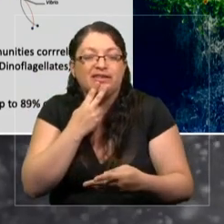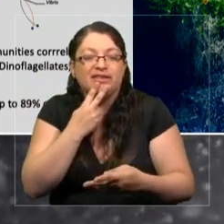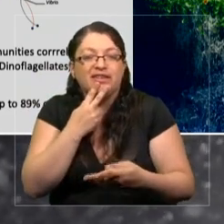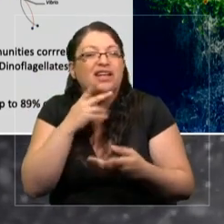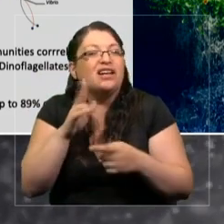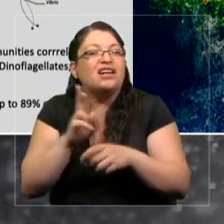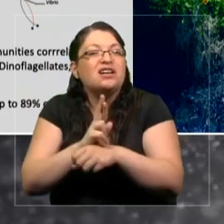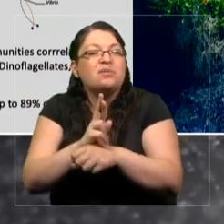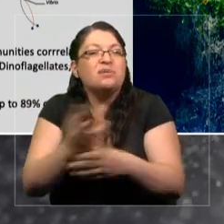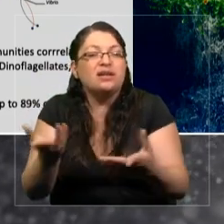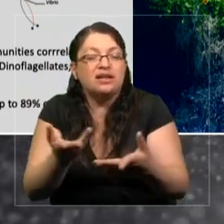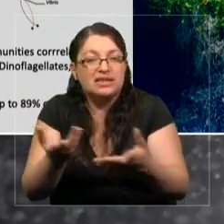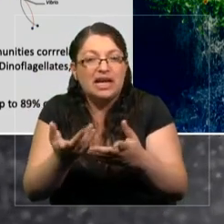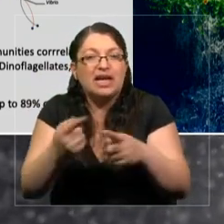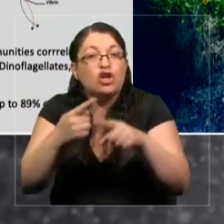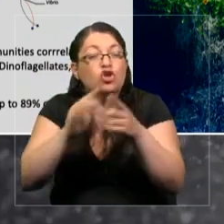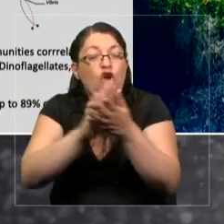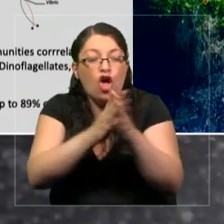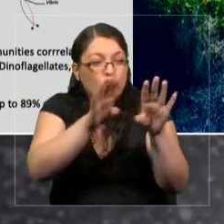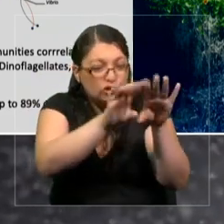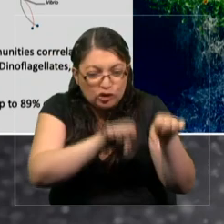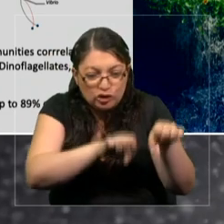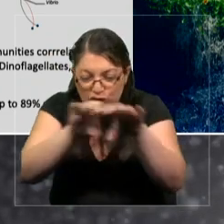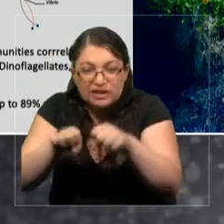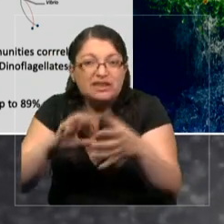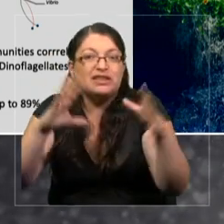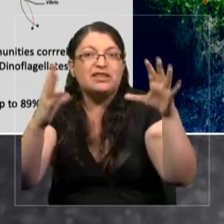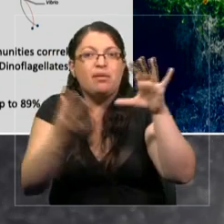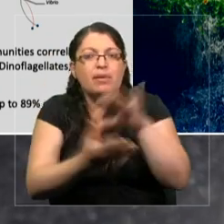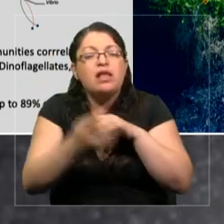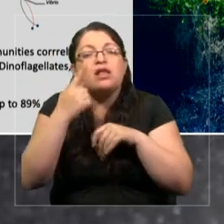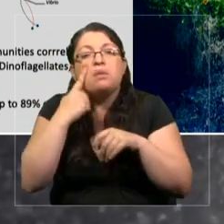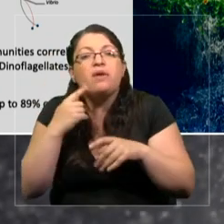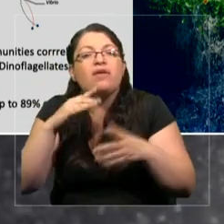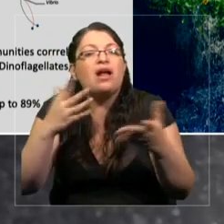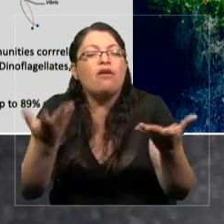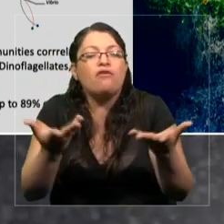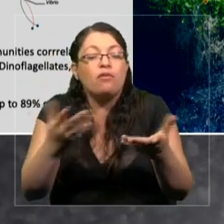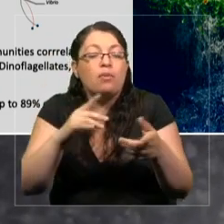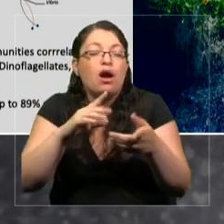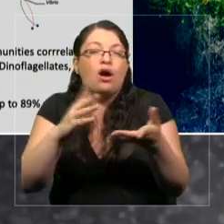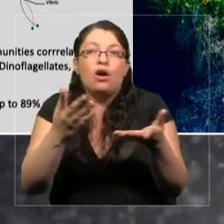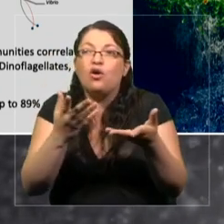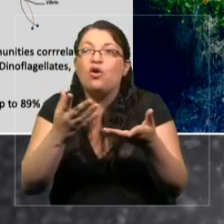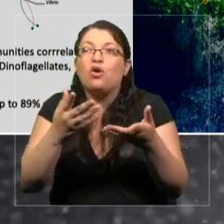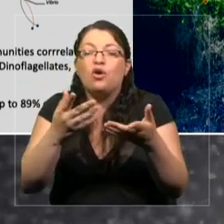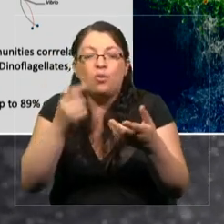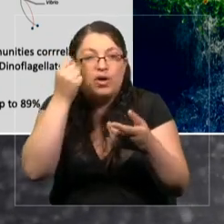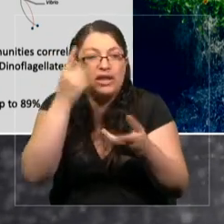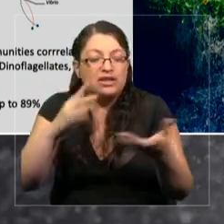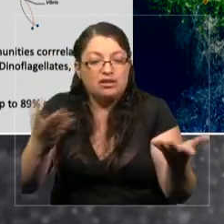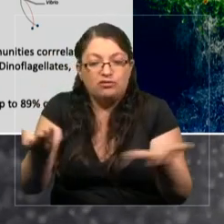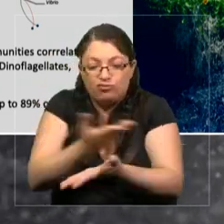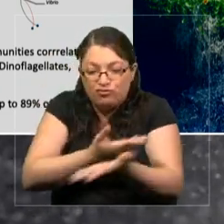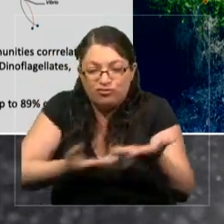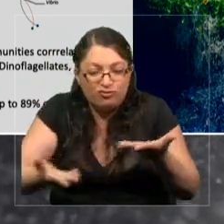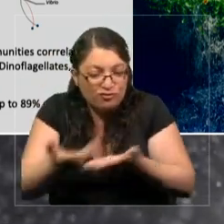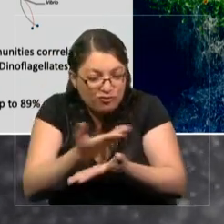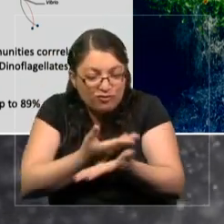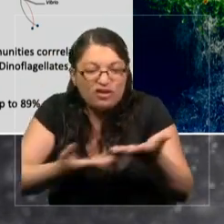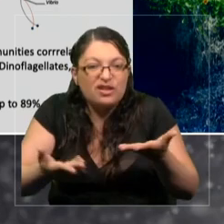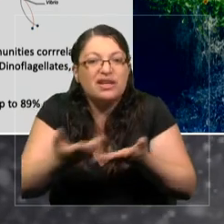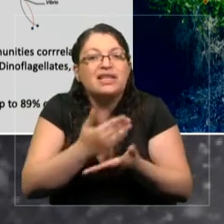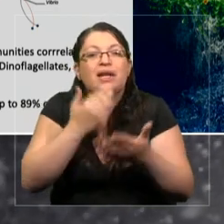ecosistemas. Empezamos a ver el método para poder entender la interacción en este mundo y estudiar la